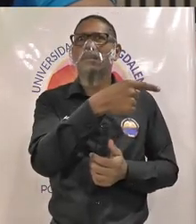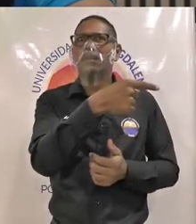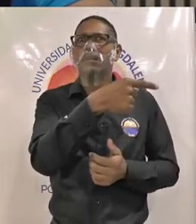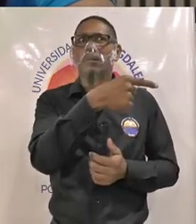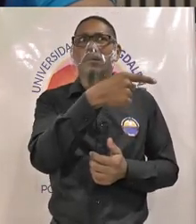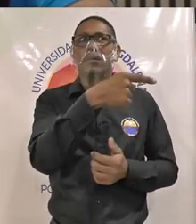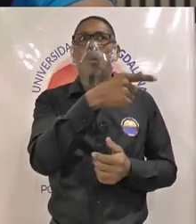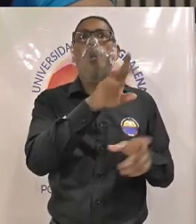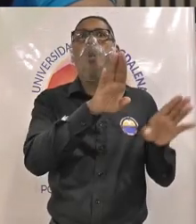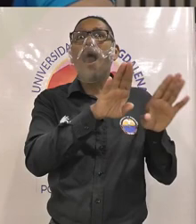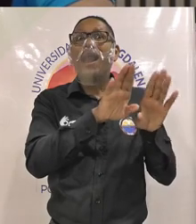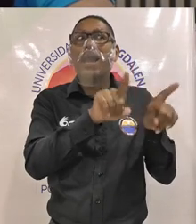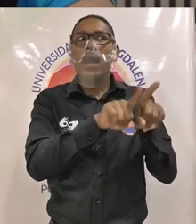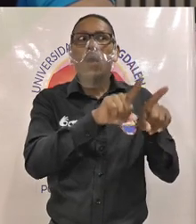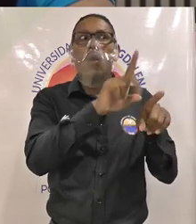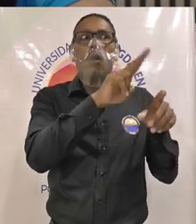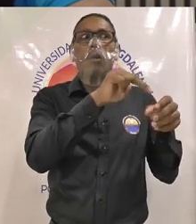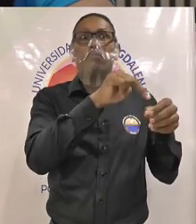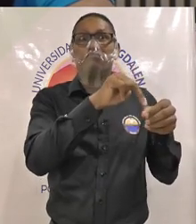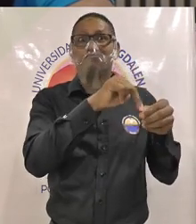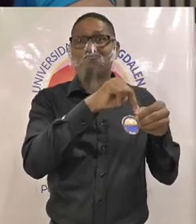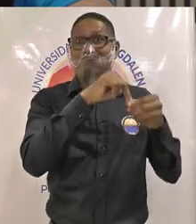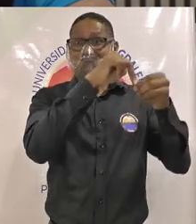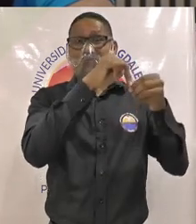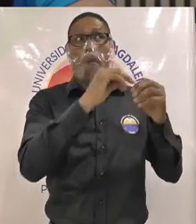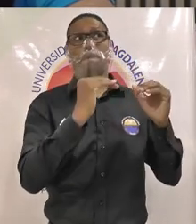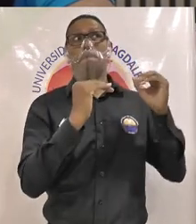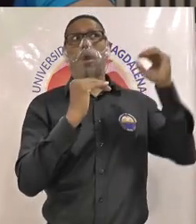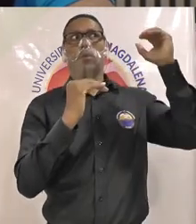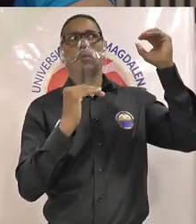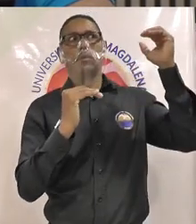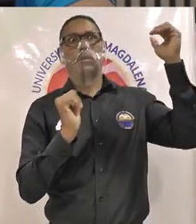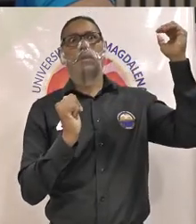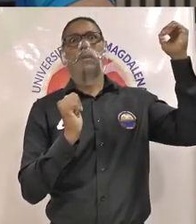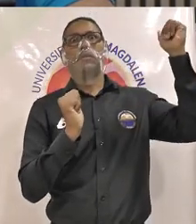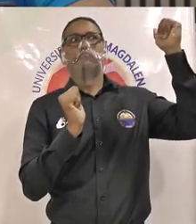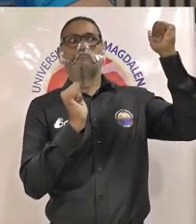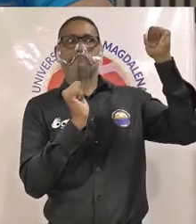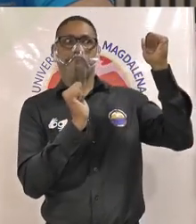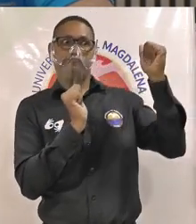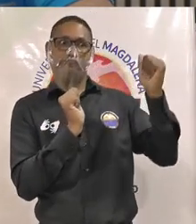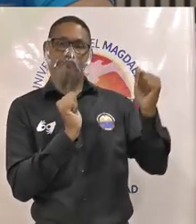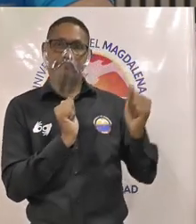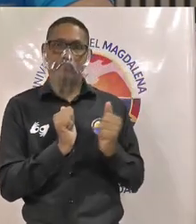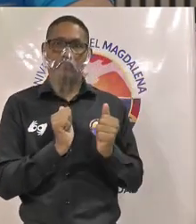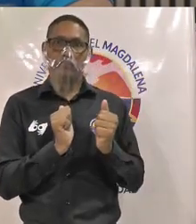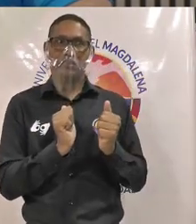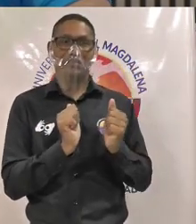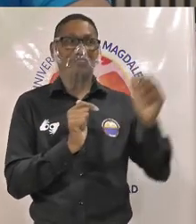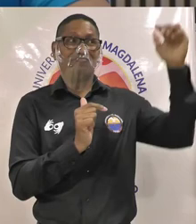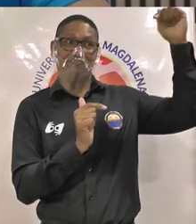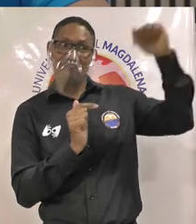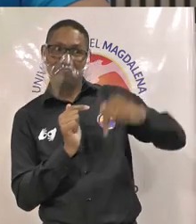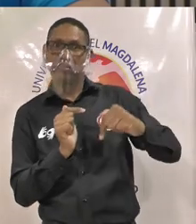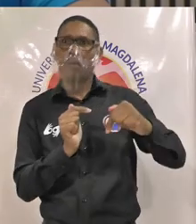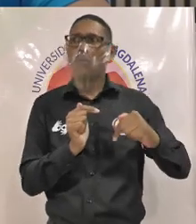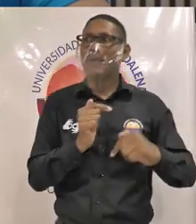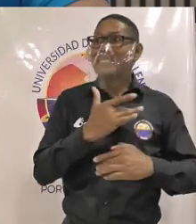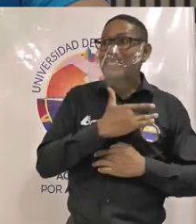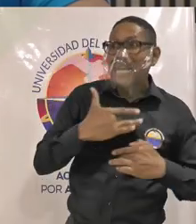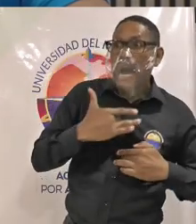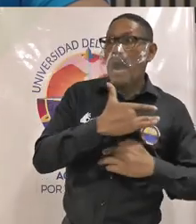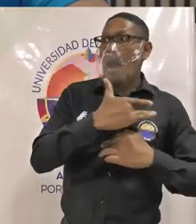hermanos mayores bajaban porque tenían la necesidad de acceder a una atención primaria de salud pero que no los